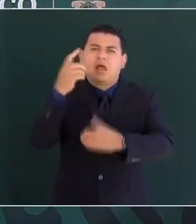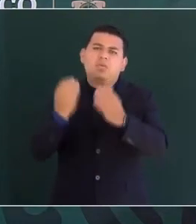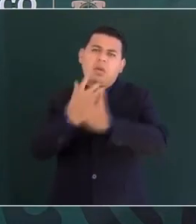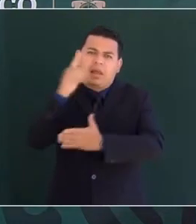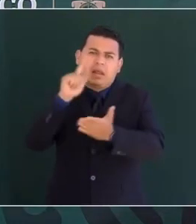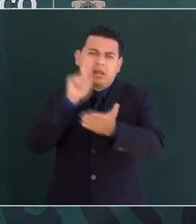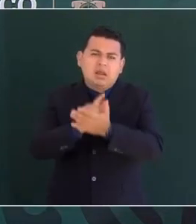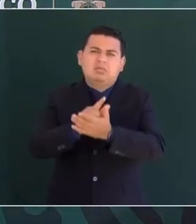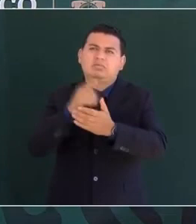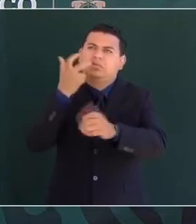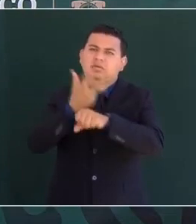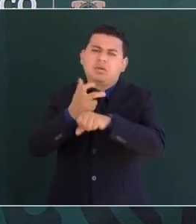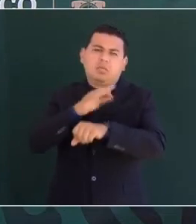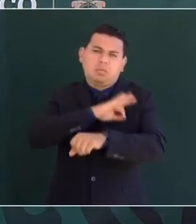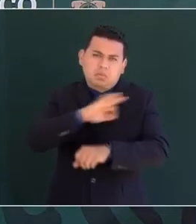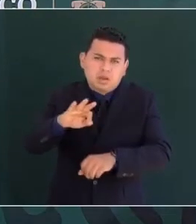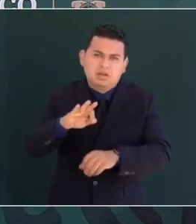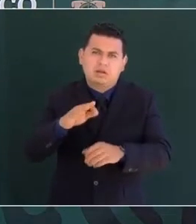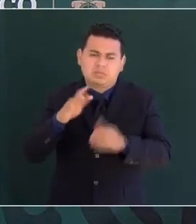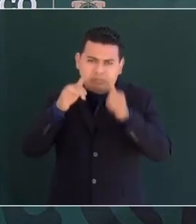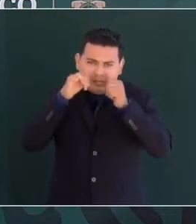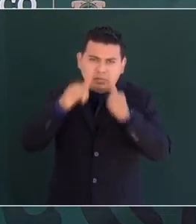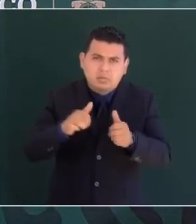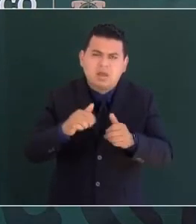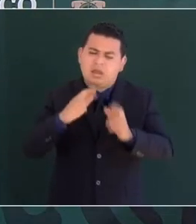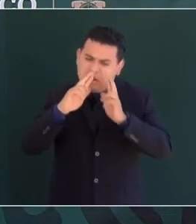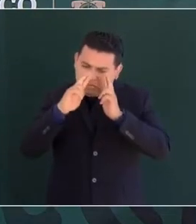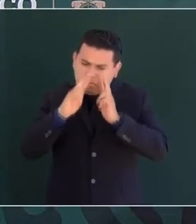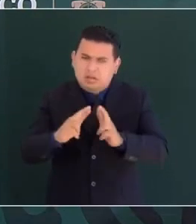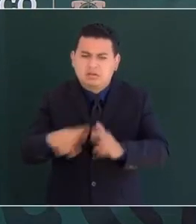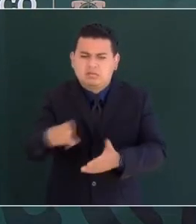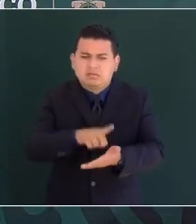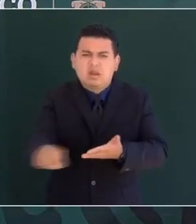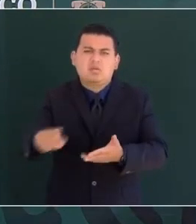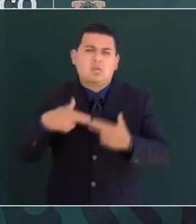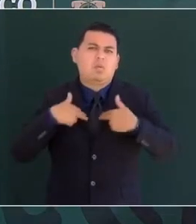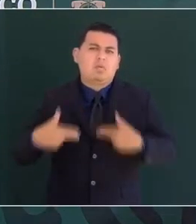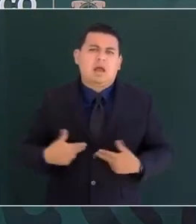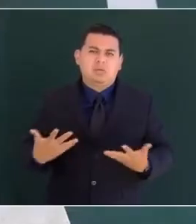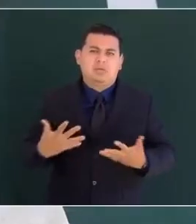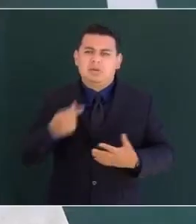que no se transmite otra cosa más que respetar los derechos humanos.